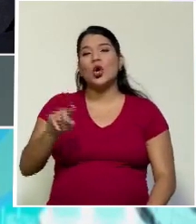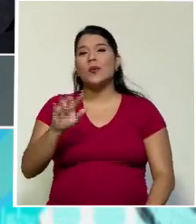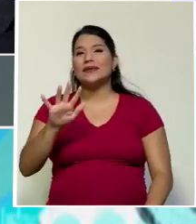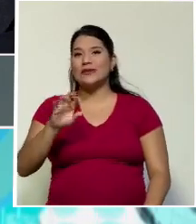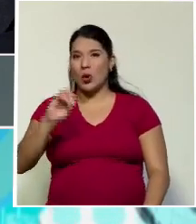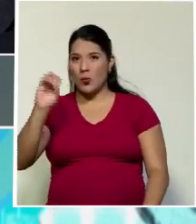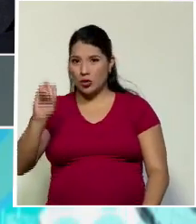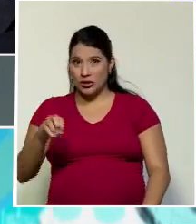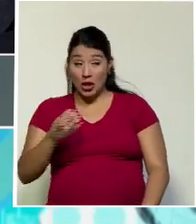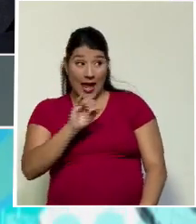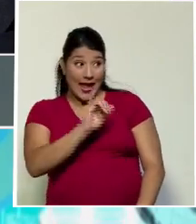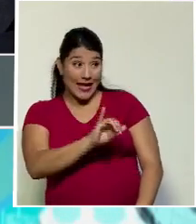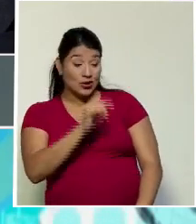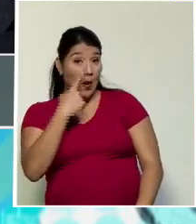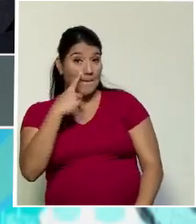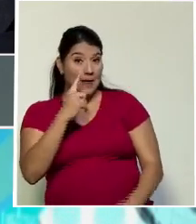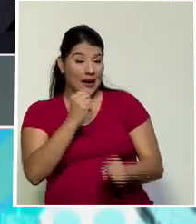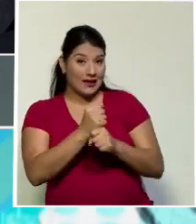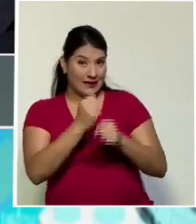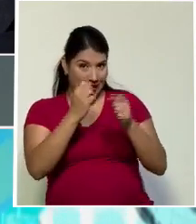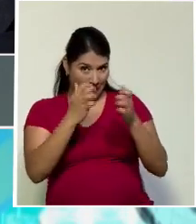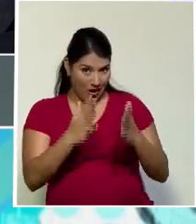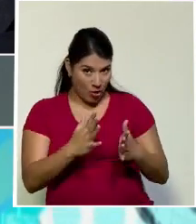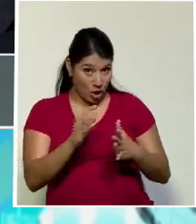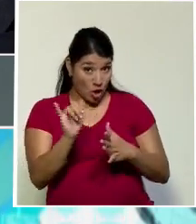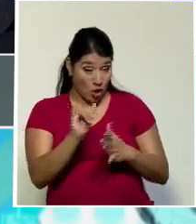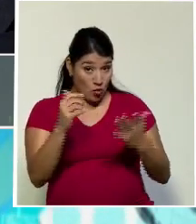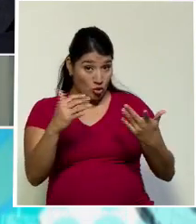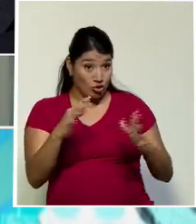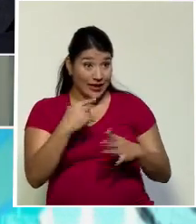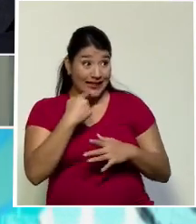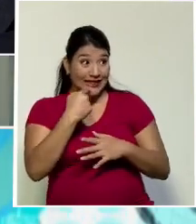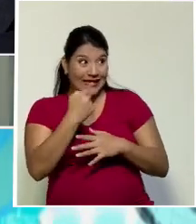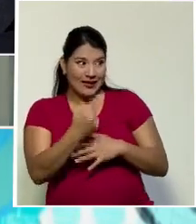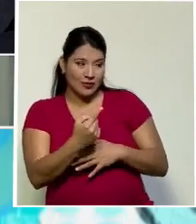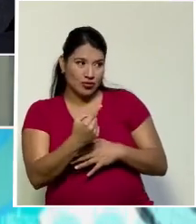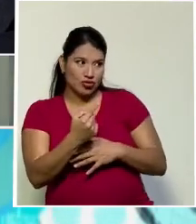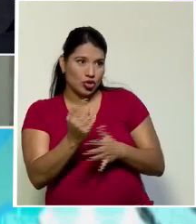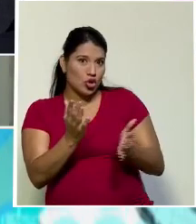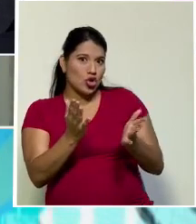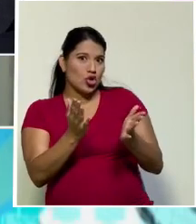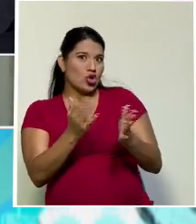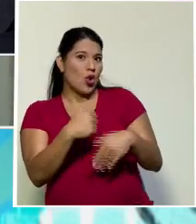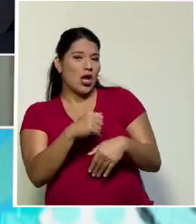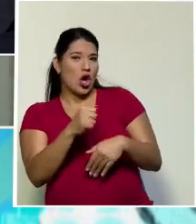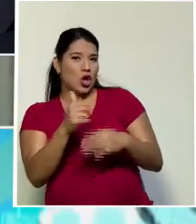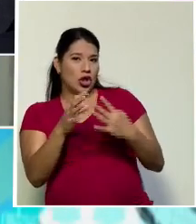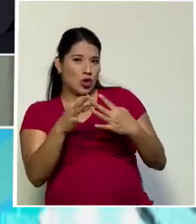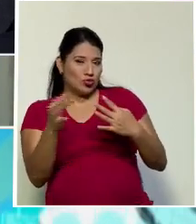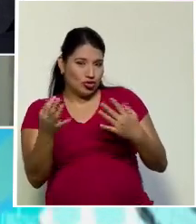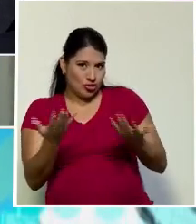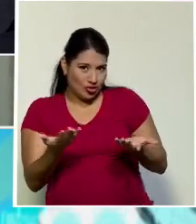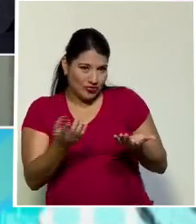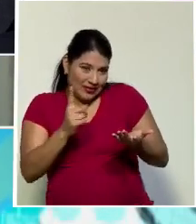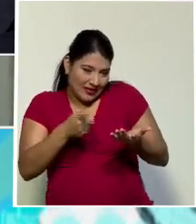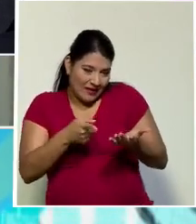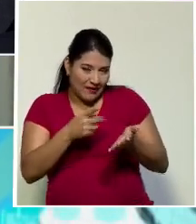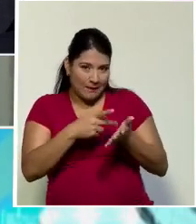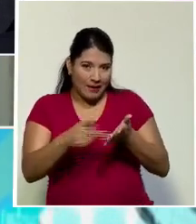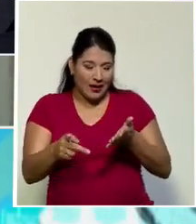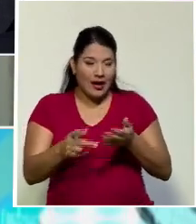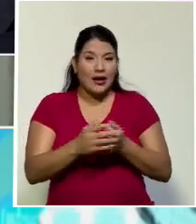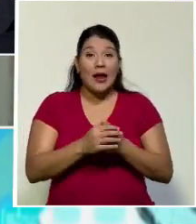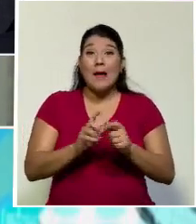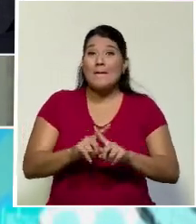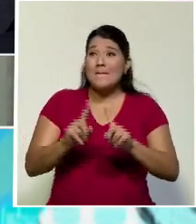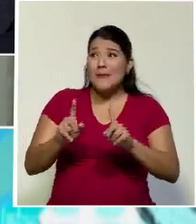eso para los asalariados, que como dijimos antes, no tienen para dónde moverse. Correcto. Las compañías que pueden, o las